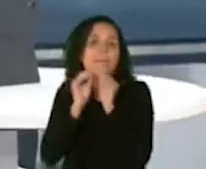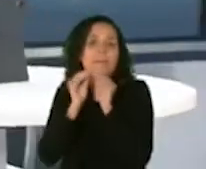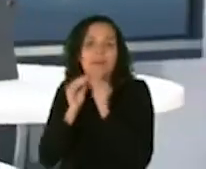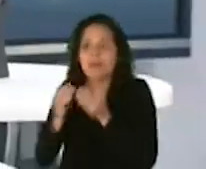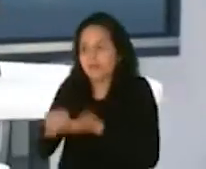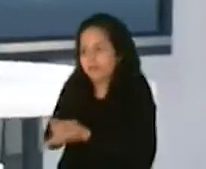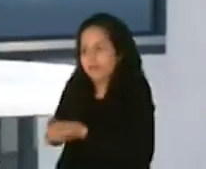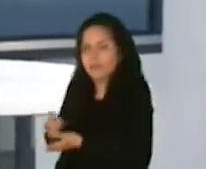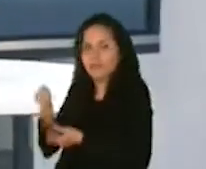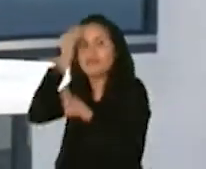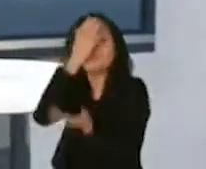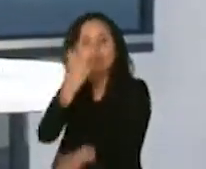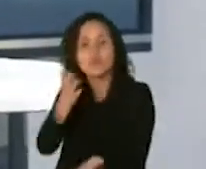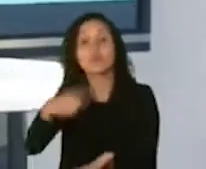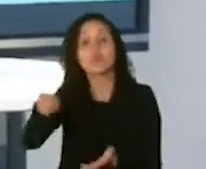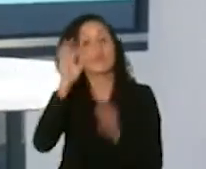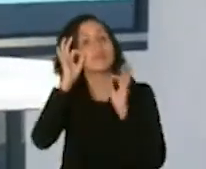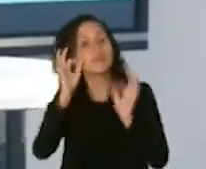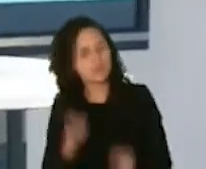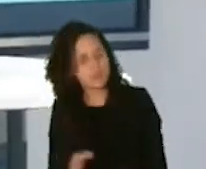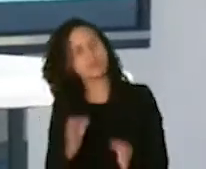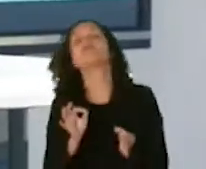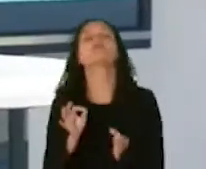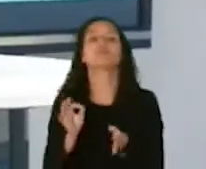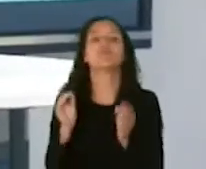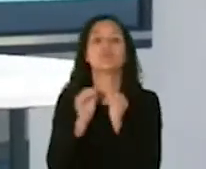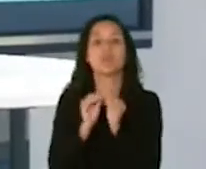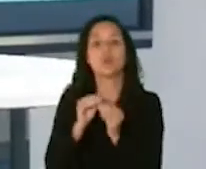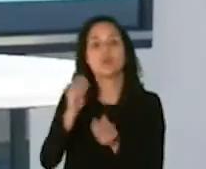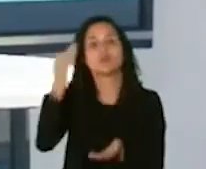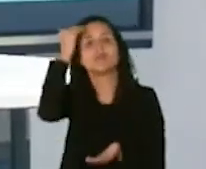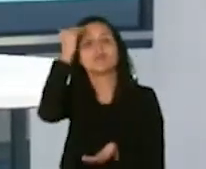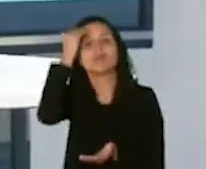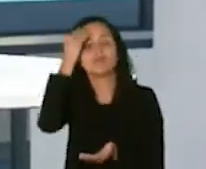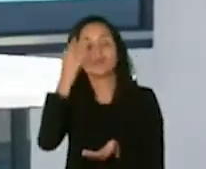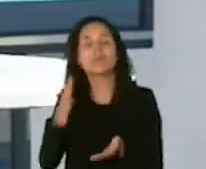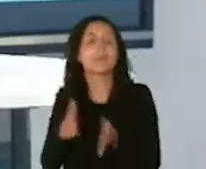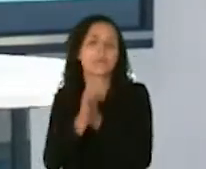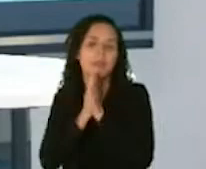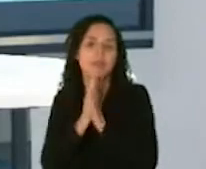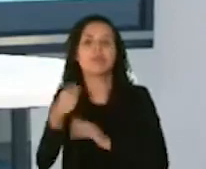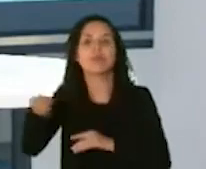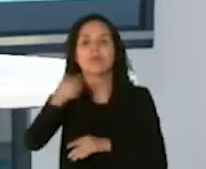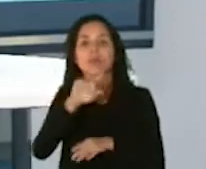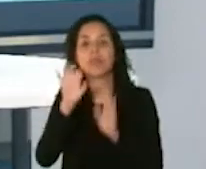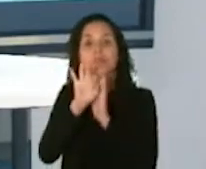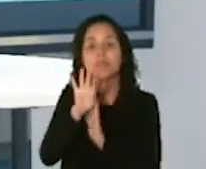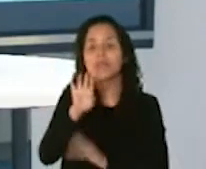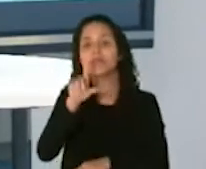decisión informada le pedimos que nos haga sus preguntas también en las redes sociales vamos a una pausa regresamos en breve